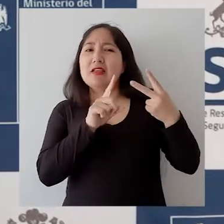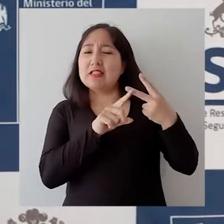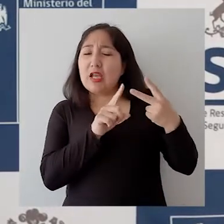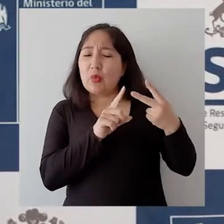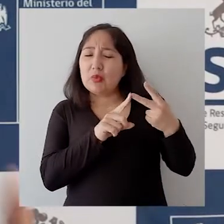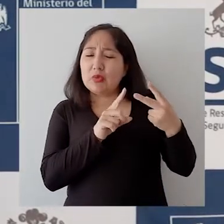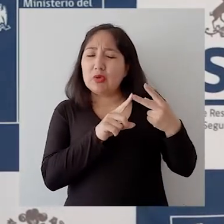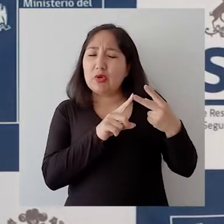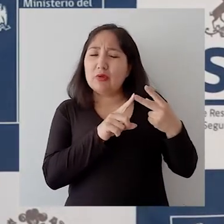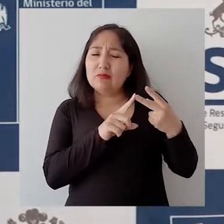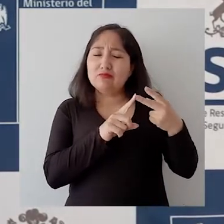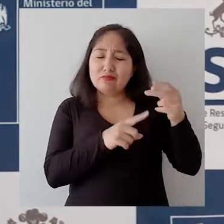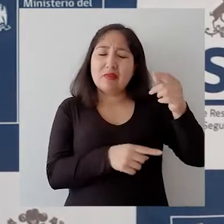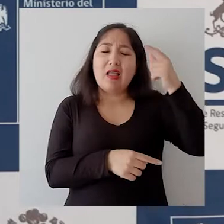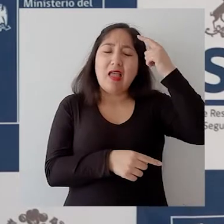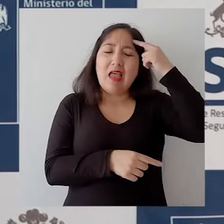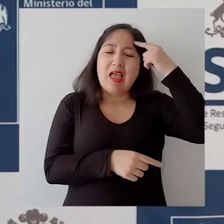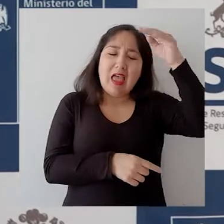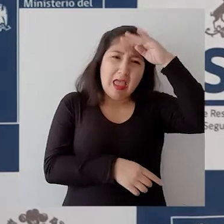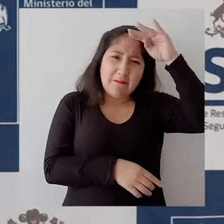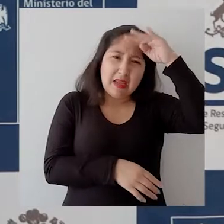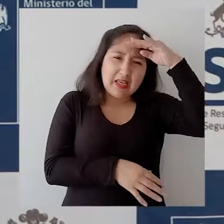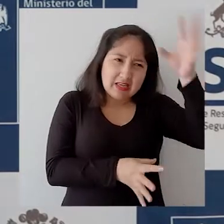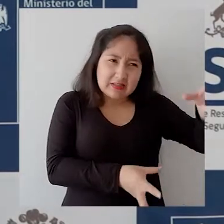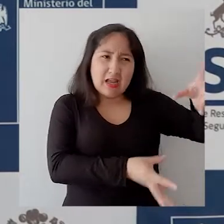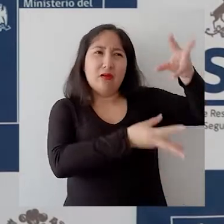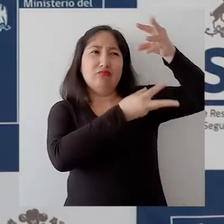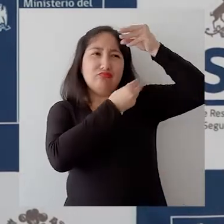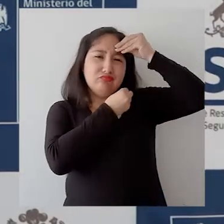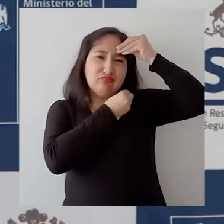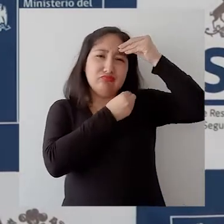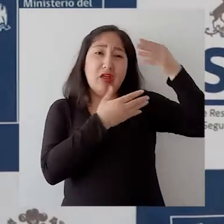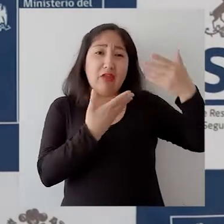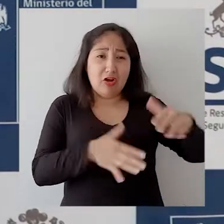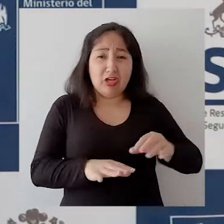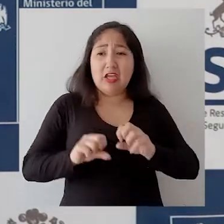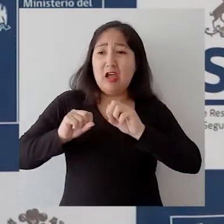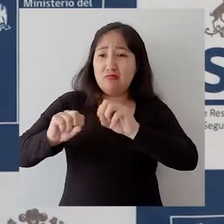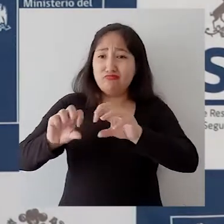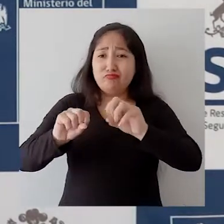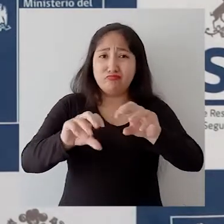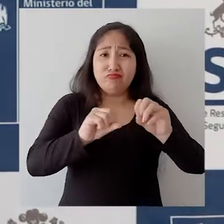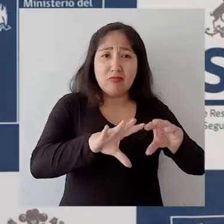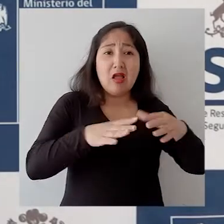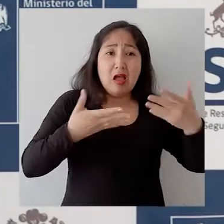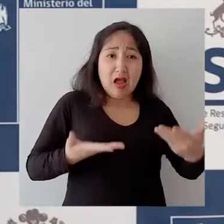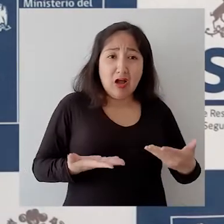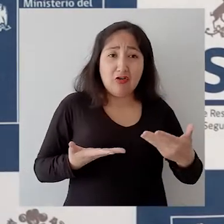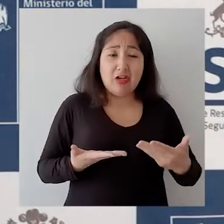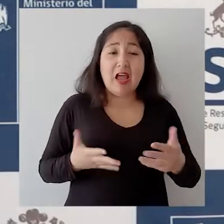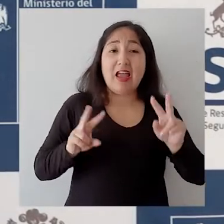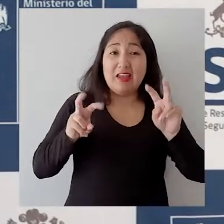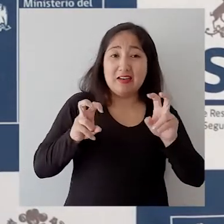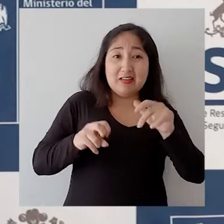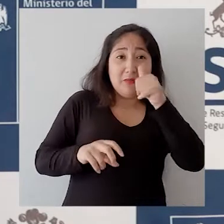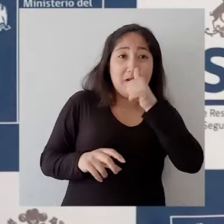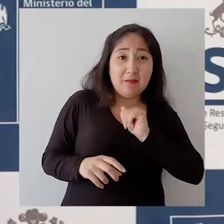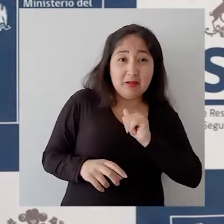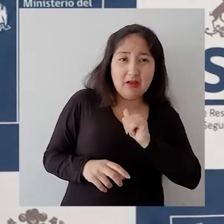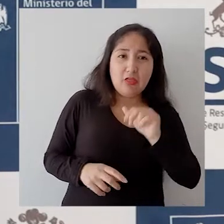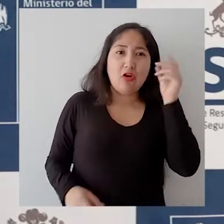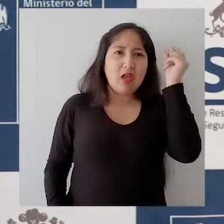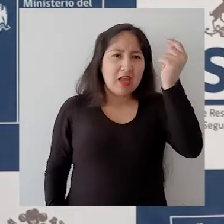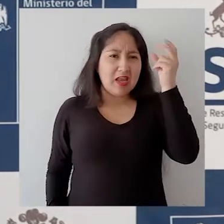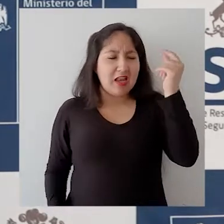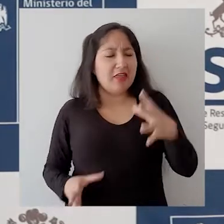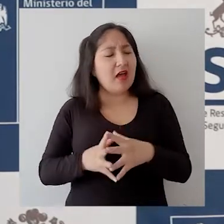poder también obtener experiencias desde aquellos que están formando hoy día desde el mundo privado y en iniciativas